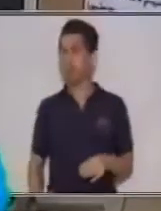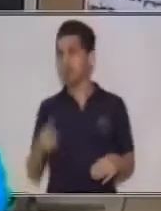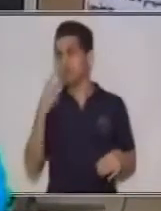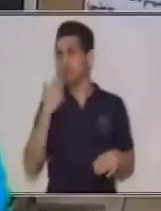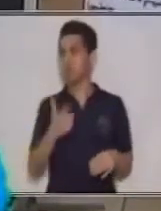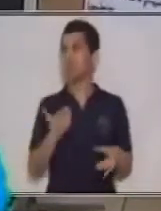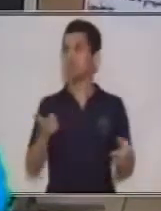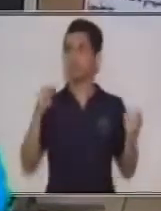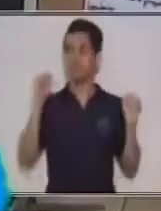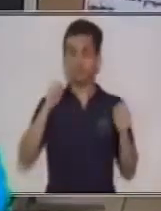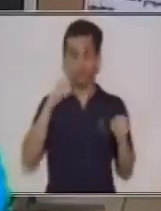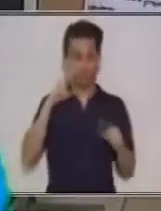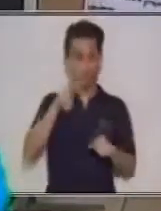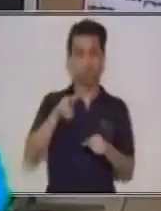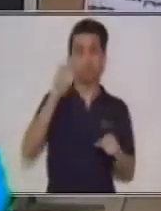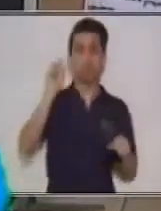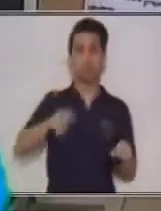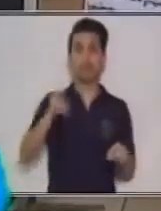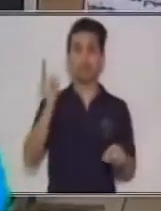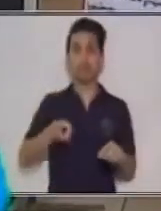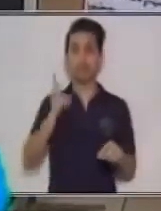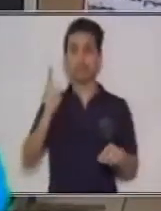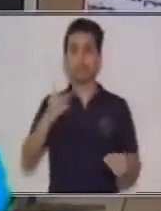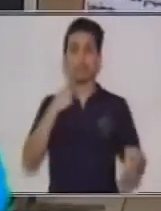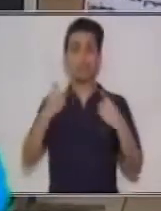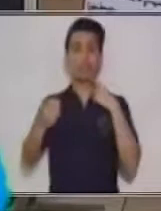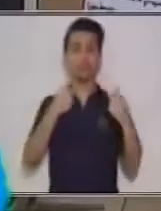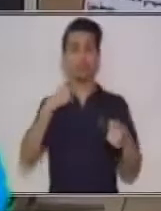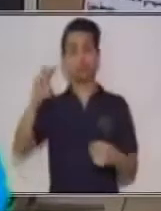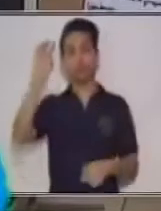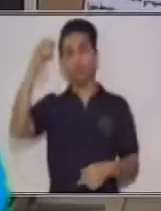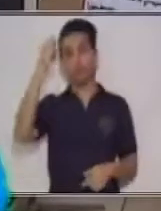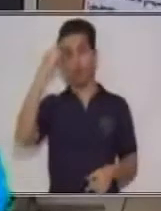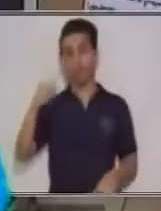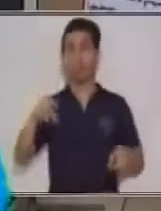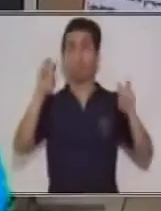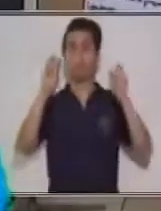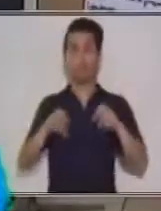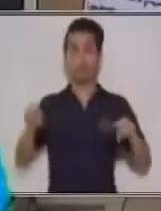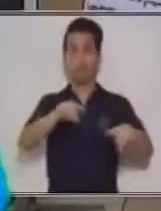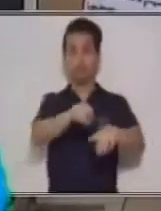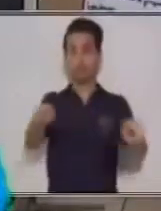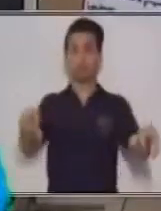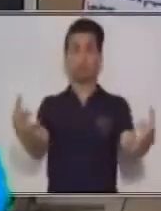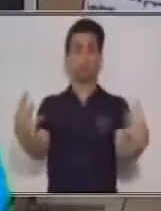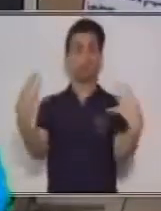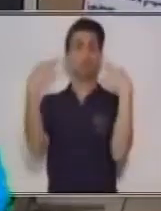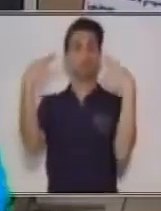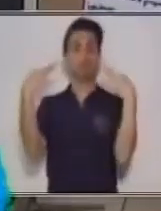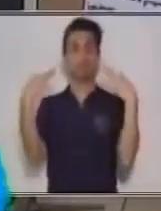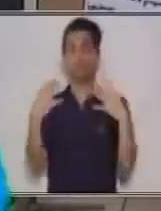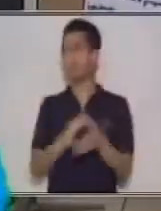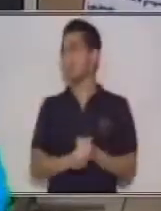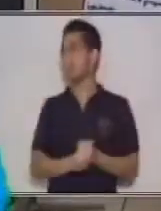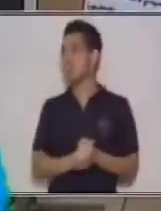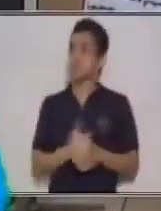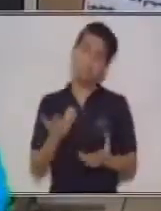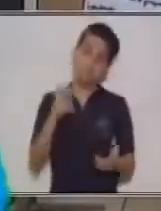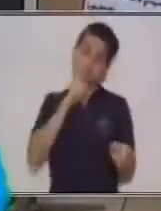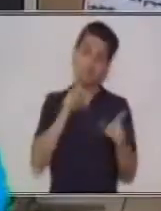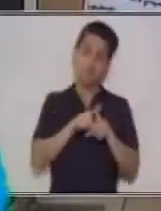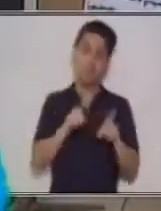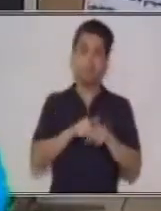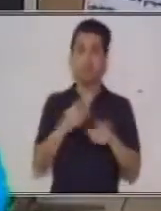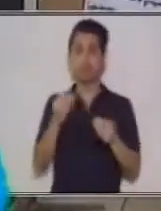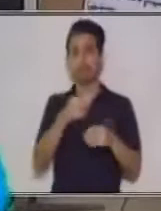podemos identificar aún más. Porque en nuestros diferentes lugares de donde nosotros, donde ustedes en este momento nos están viendo, posiblemente